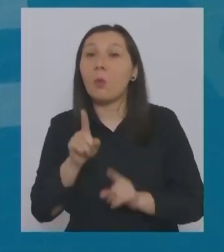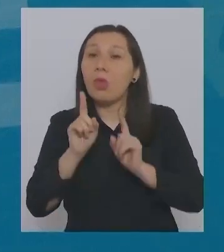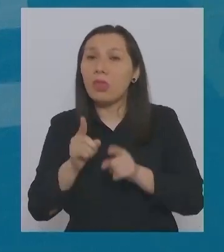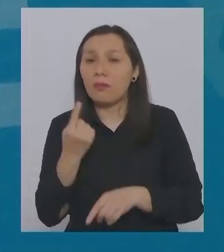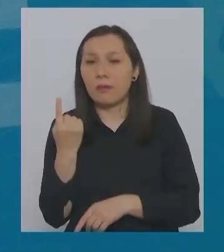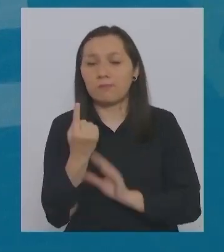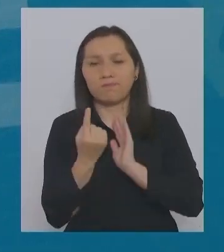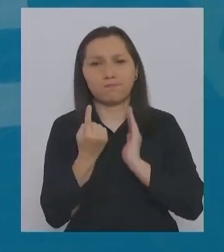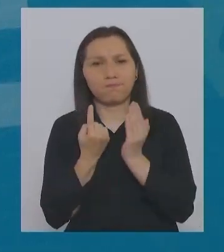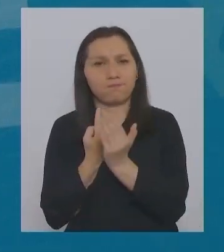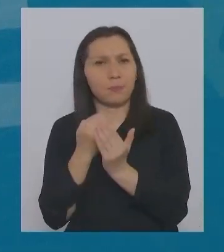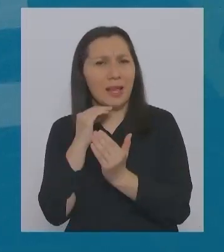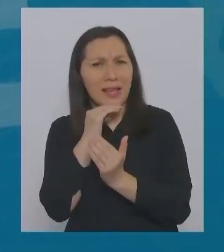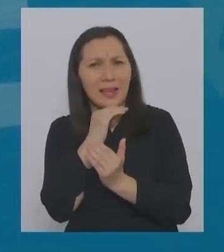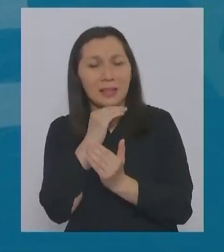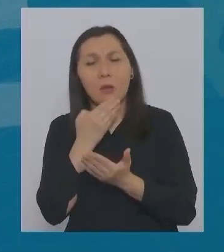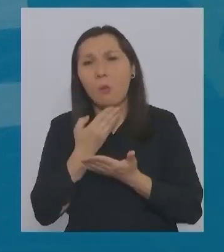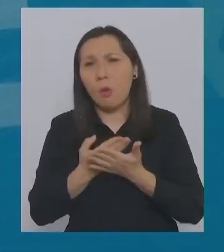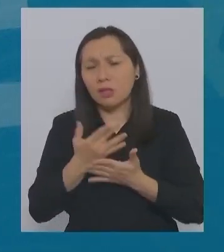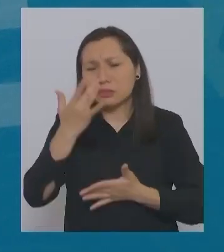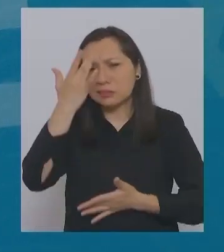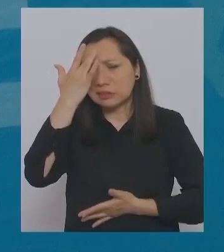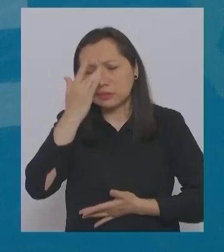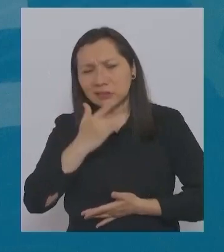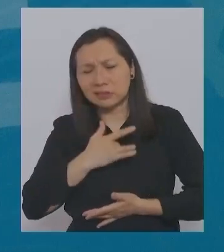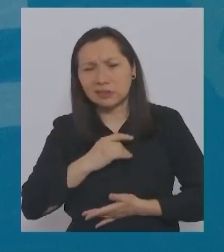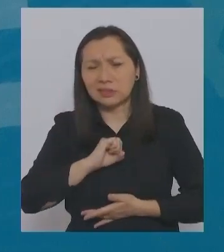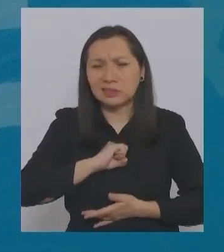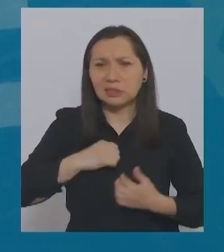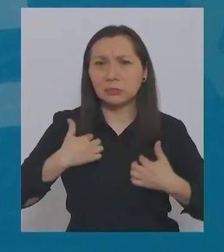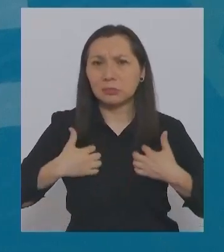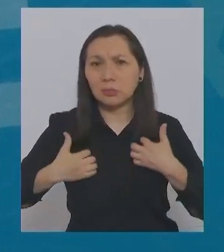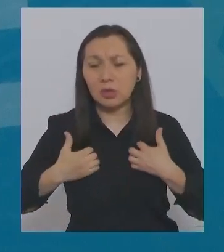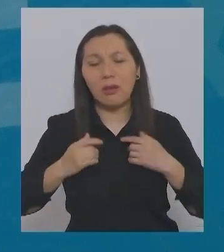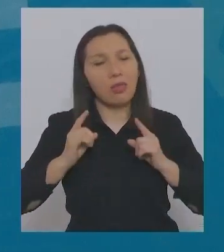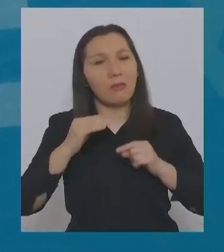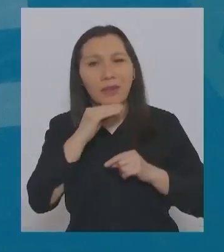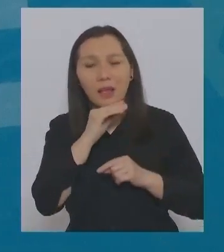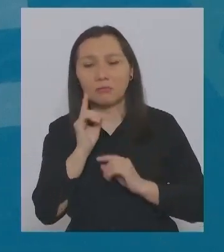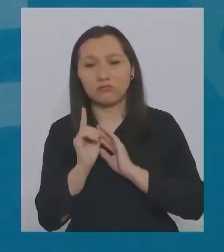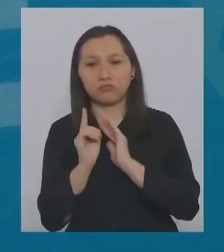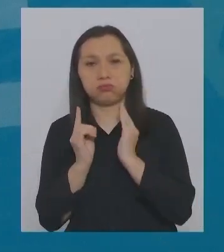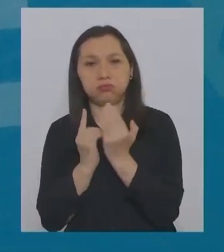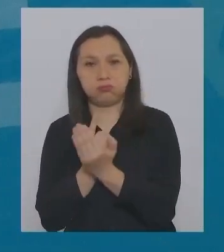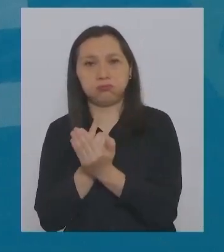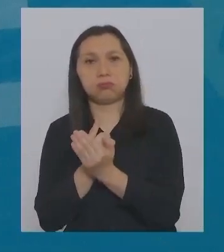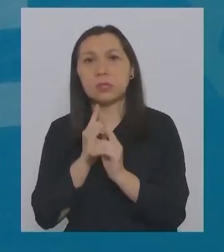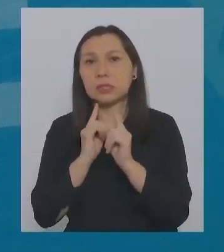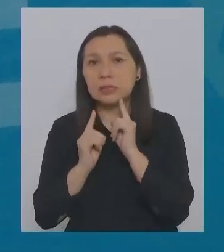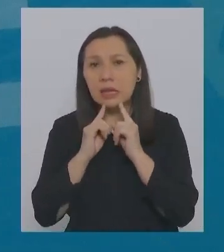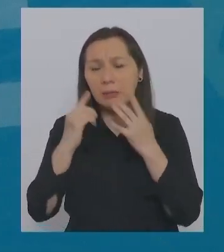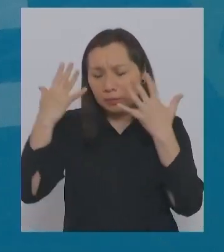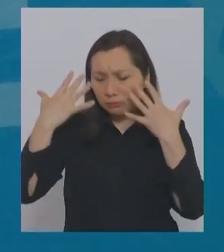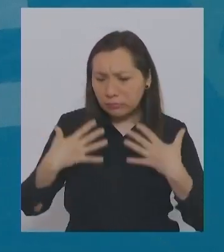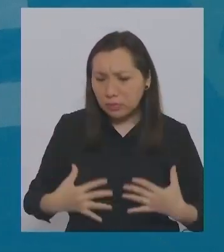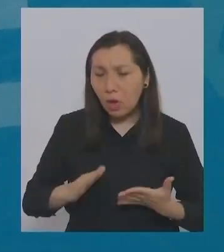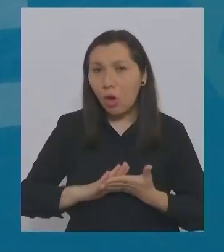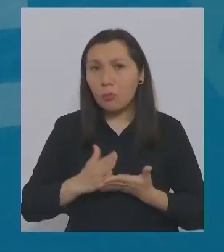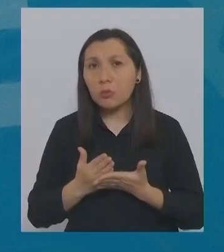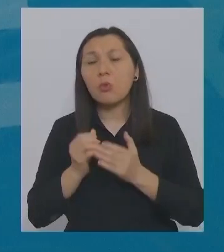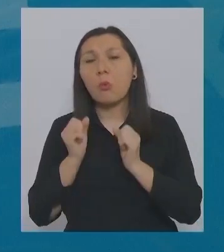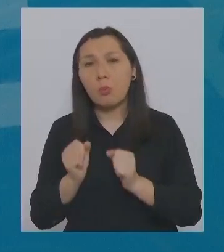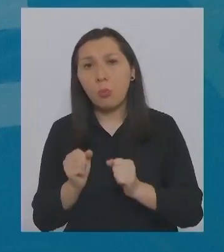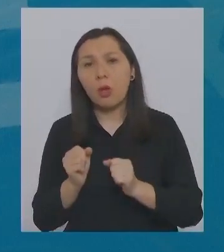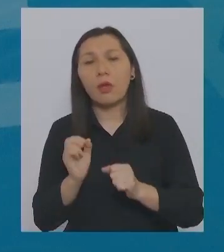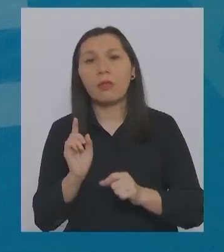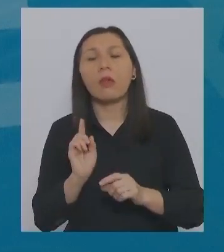aislarte de inmediato. Hay que recordar que uno cuando tiene síntomas, tiene que aislarse, tiene que testearse y según el resultado del test, puedes